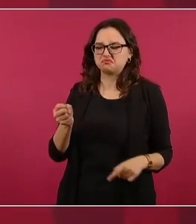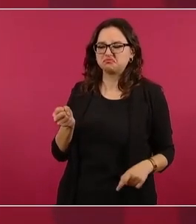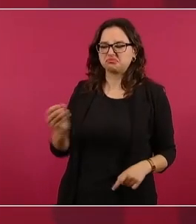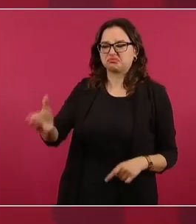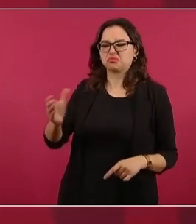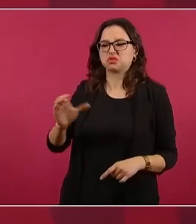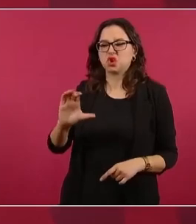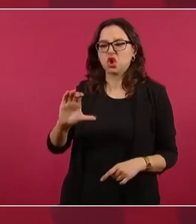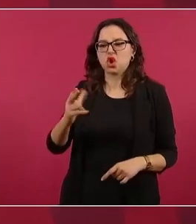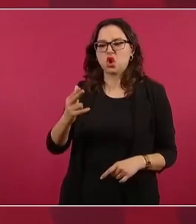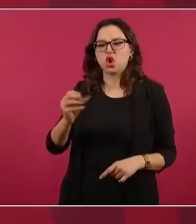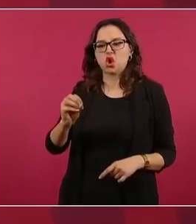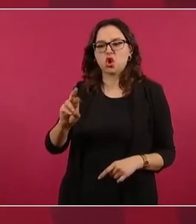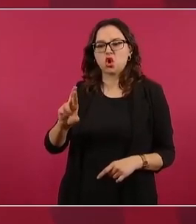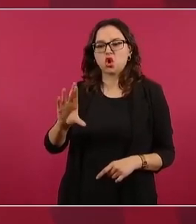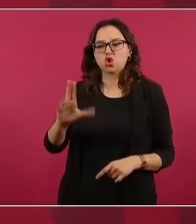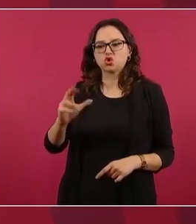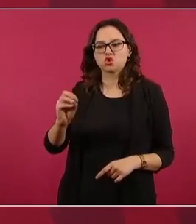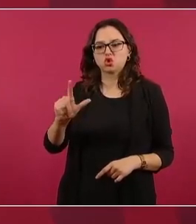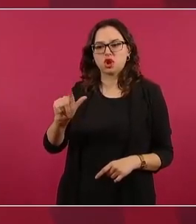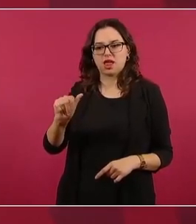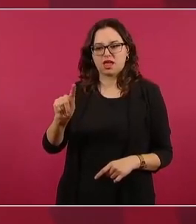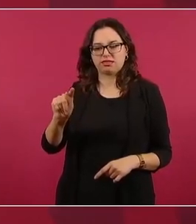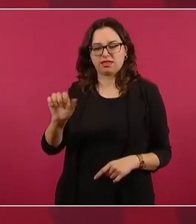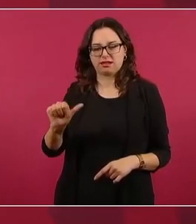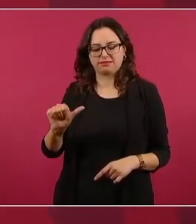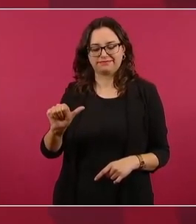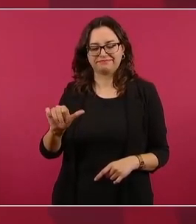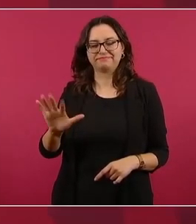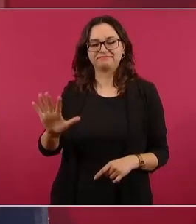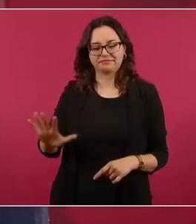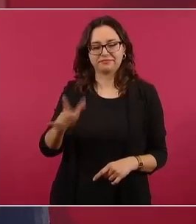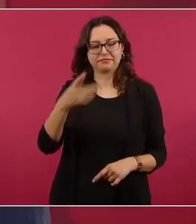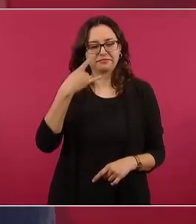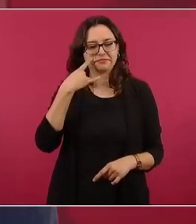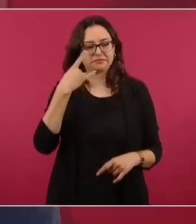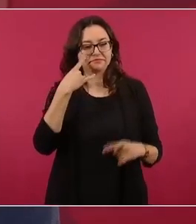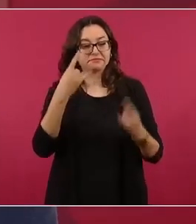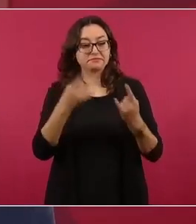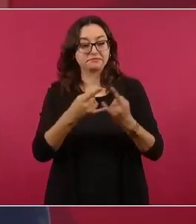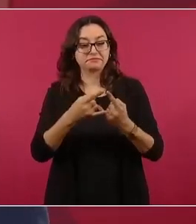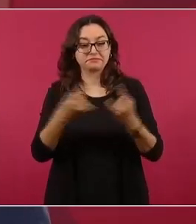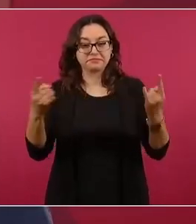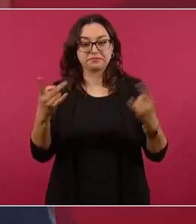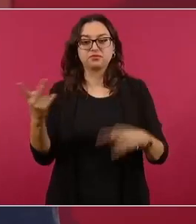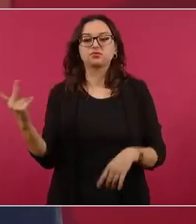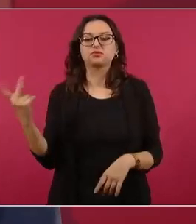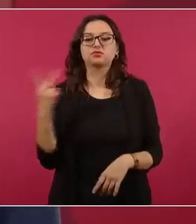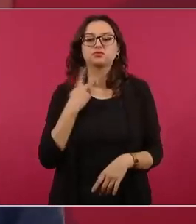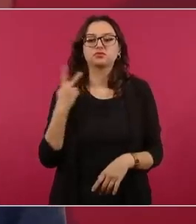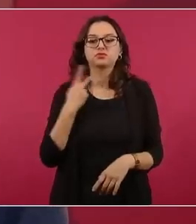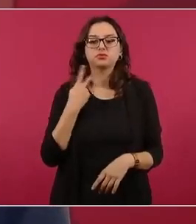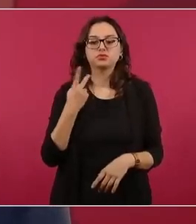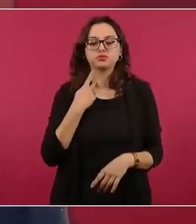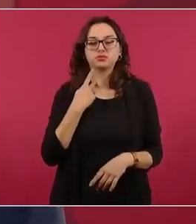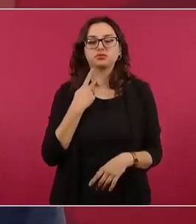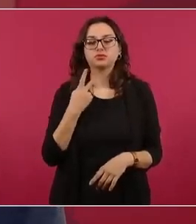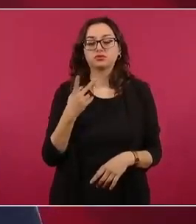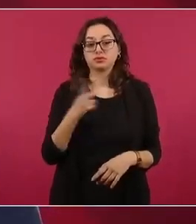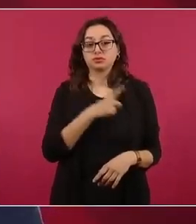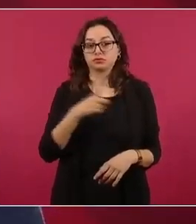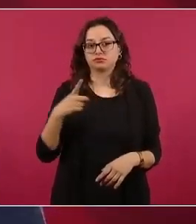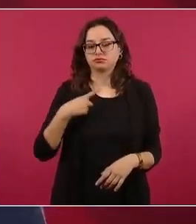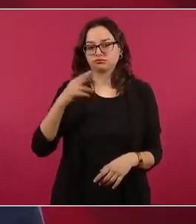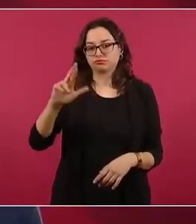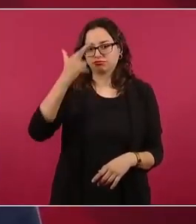Cuando existía el destape, hasta hace relativamente poco. Todo esto también ayuda a